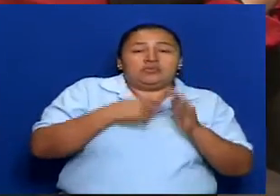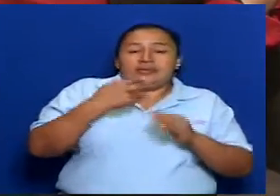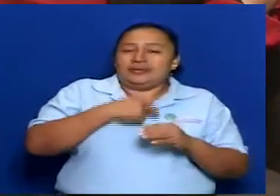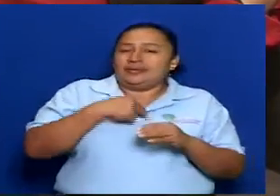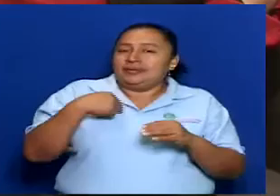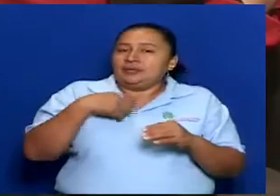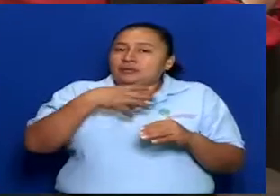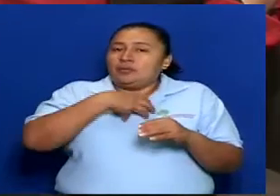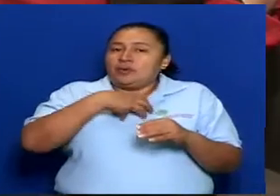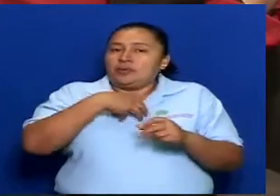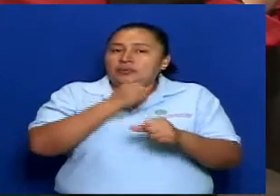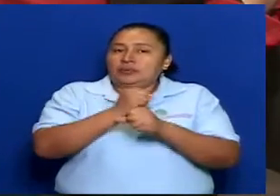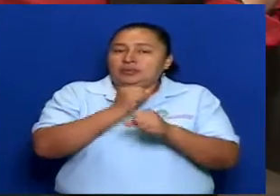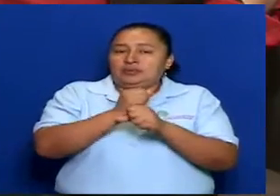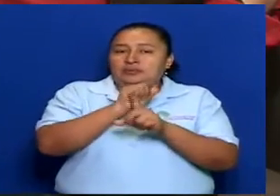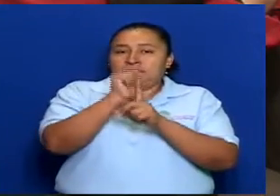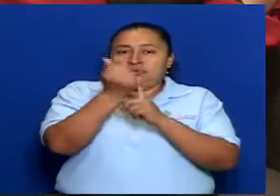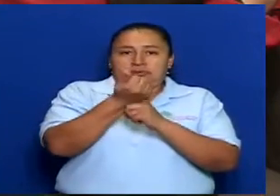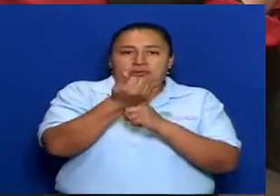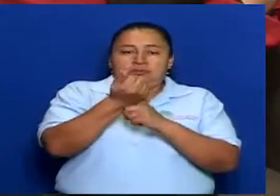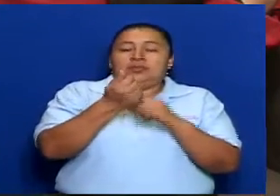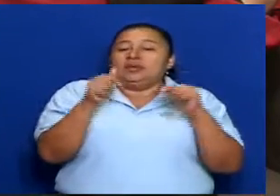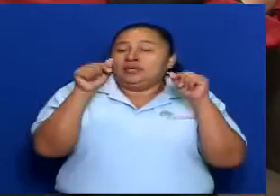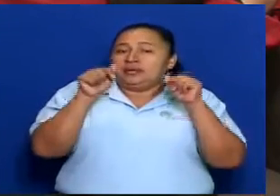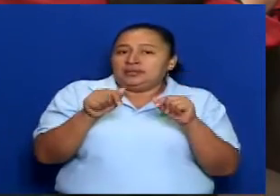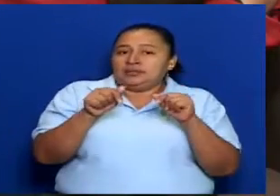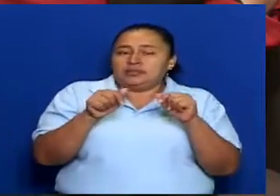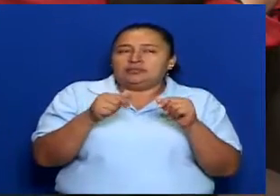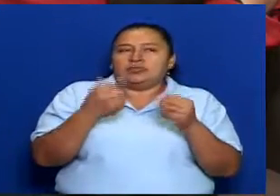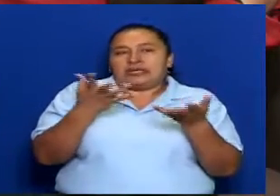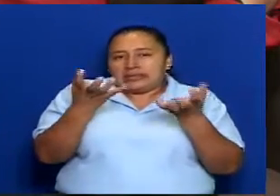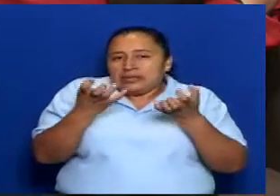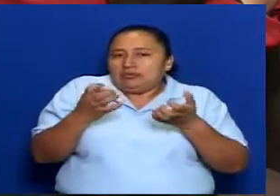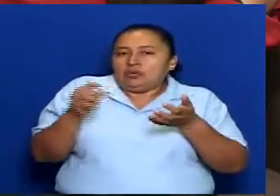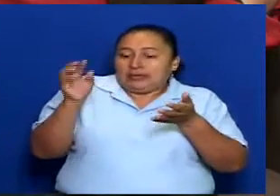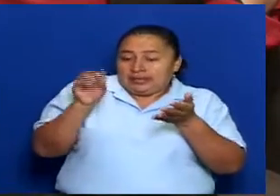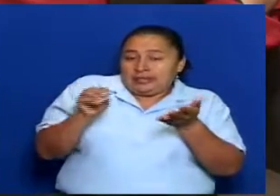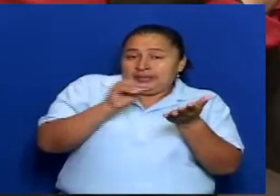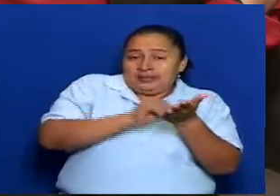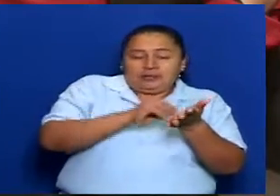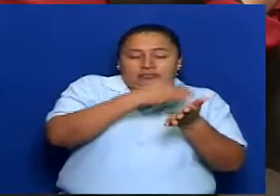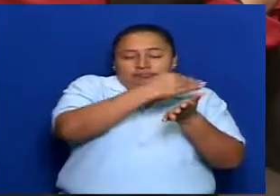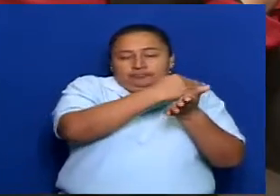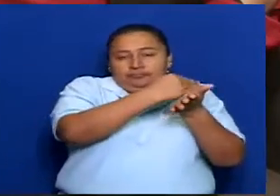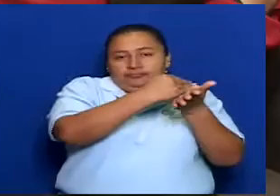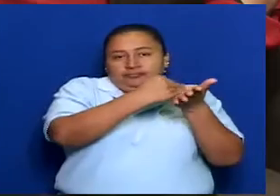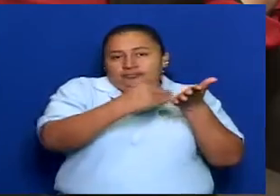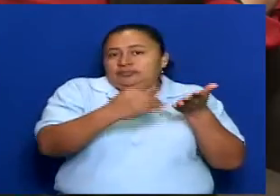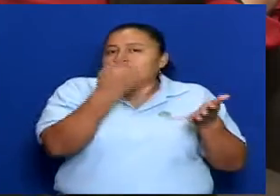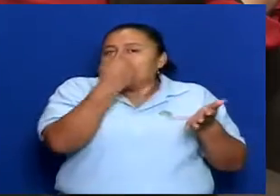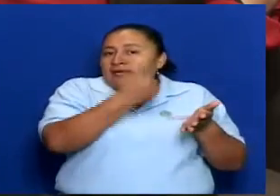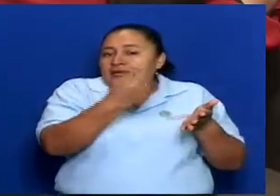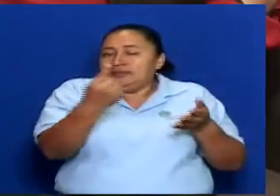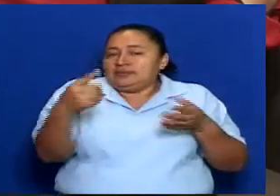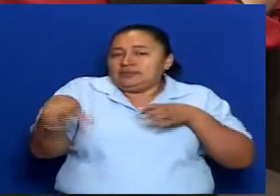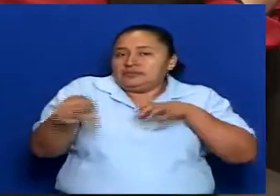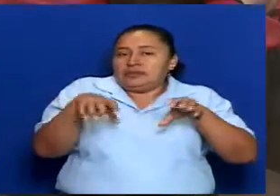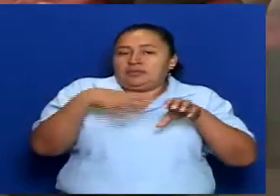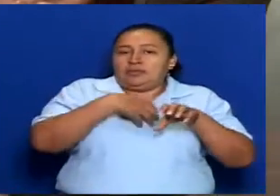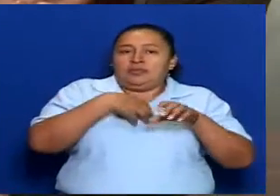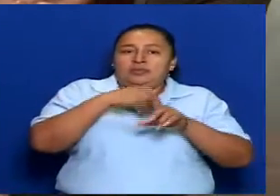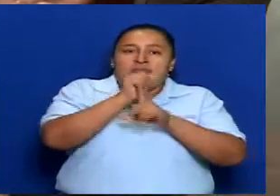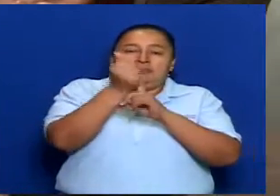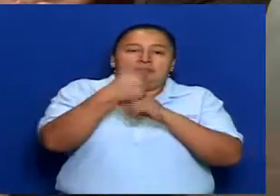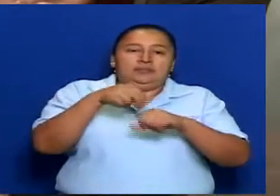institucional, que sea un eje transversal en cada una de nuestras acciones que